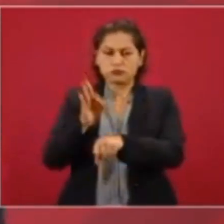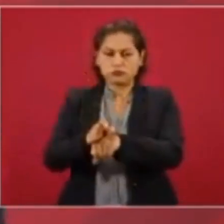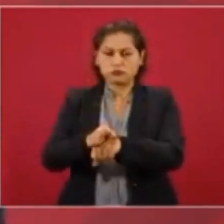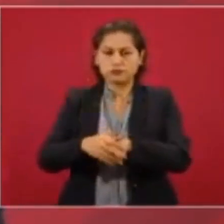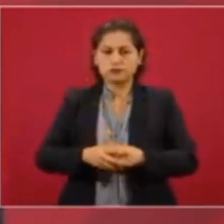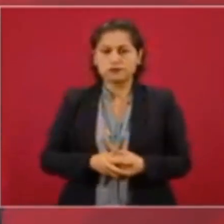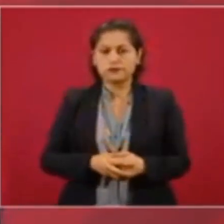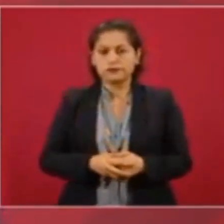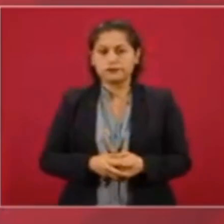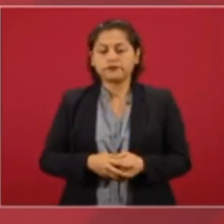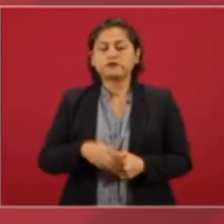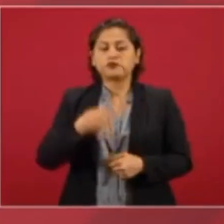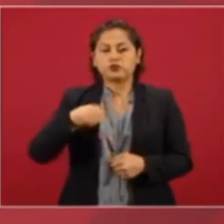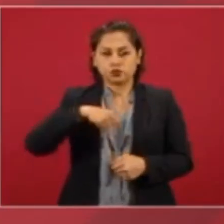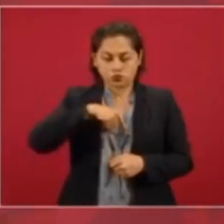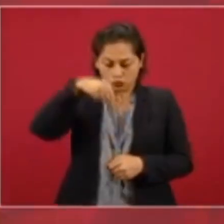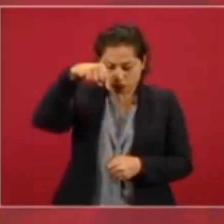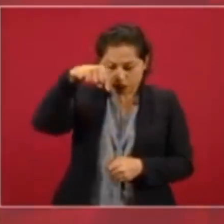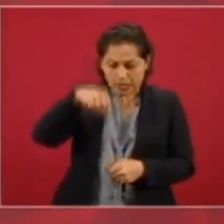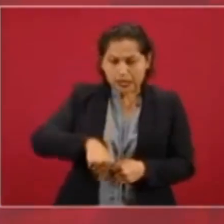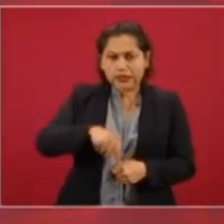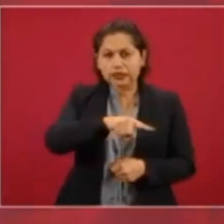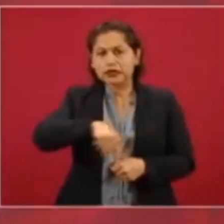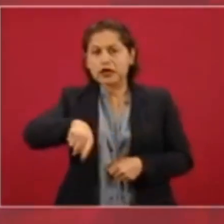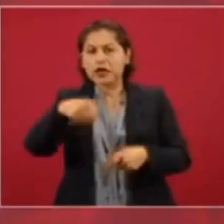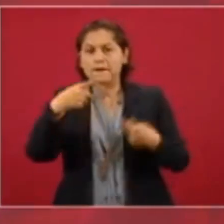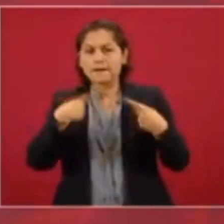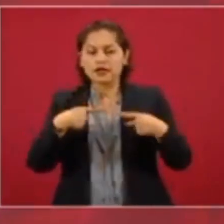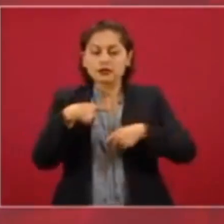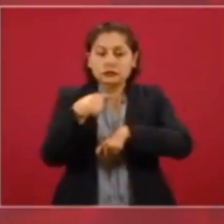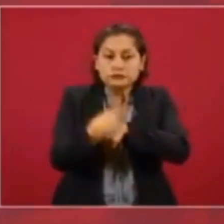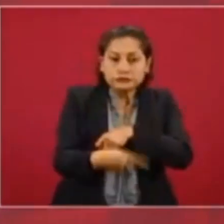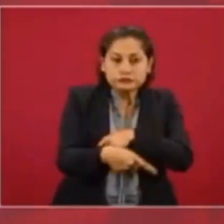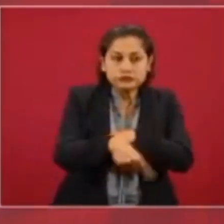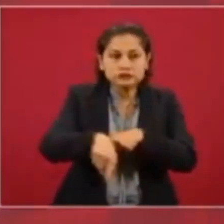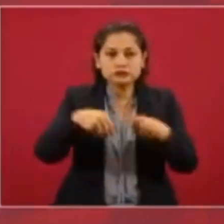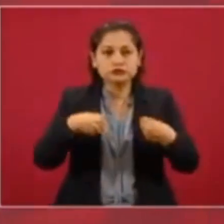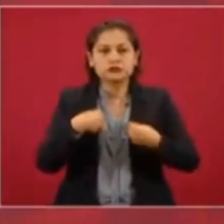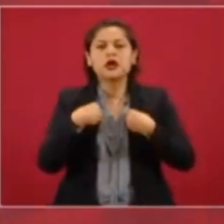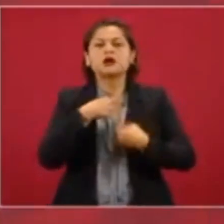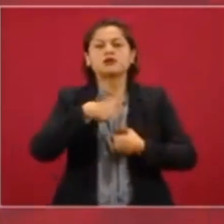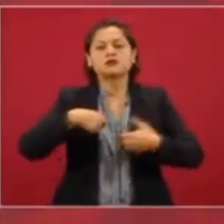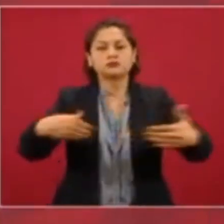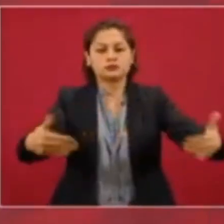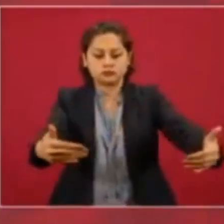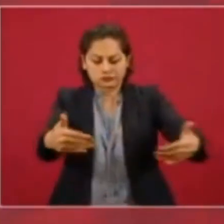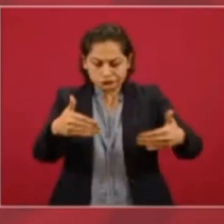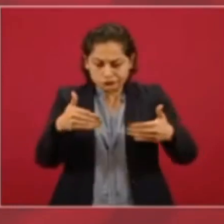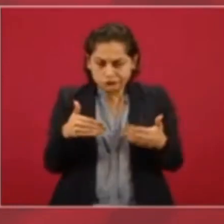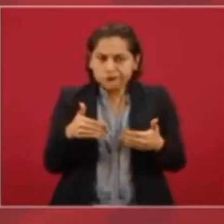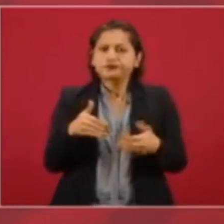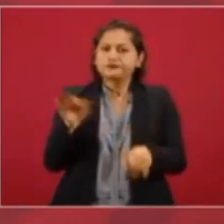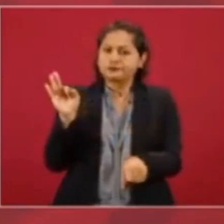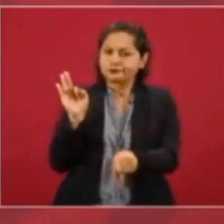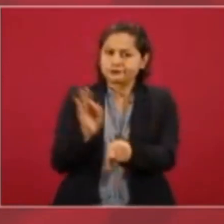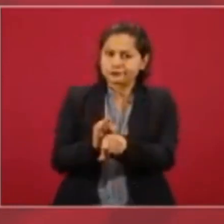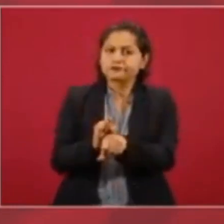los arropamos, los llenamos de solidaridad,